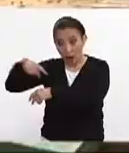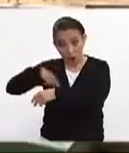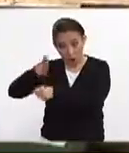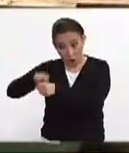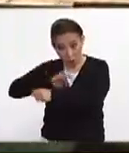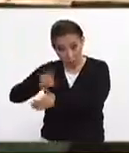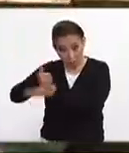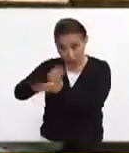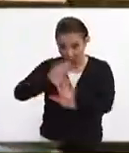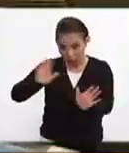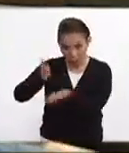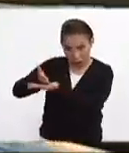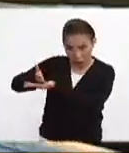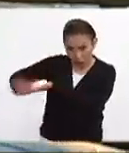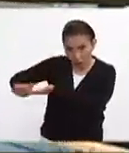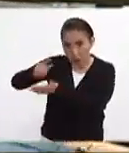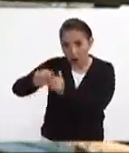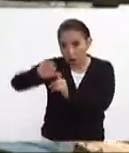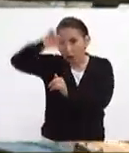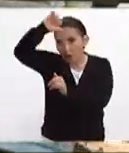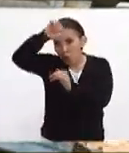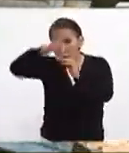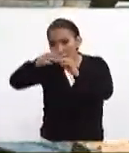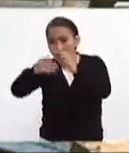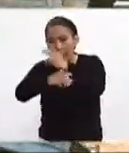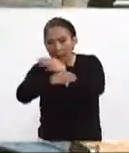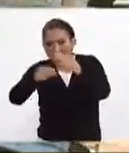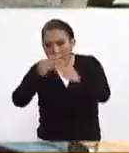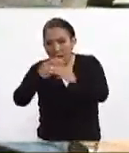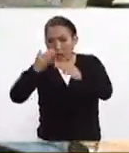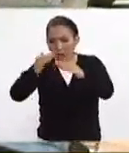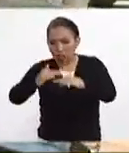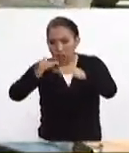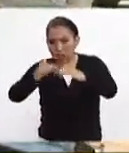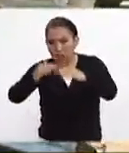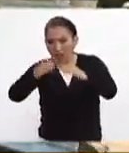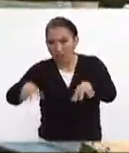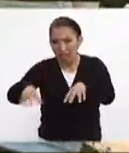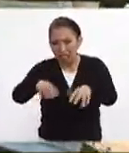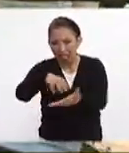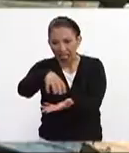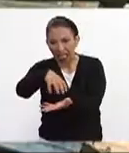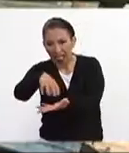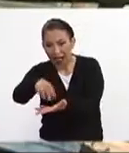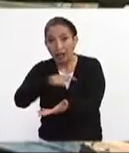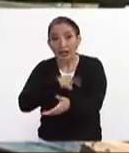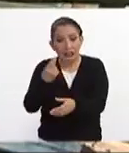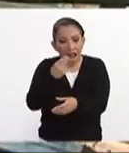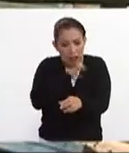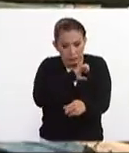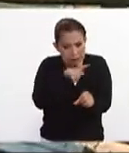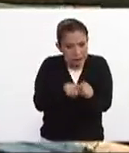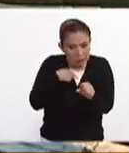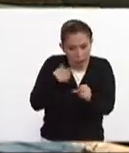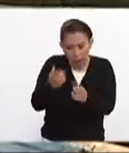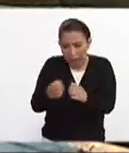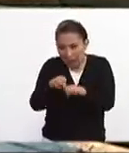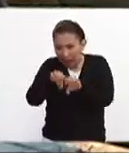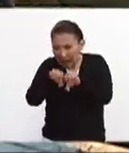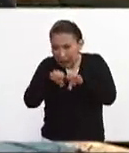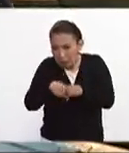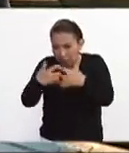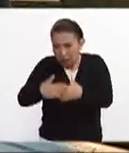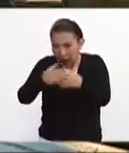civil porque son en altura, en materiales inestables, entonces se tiene que aplicar técnicas especializadas y uso de equipos